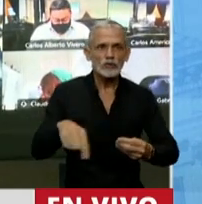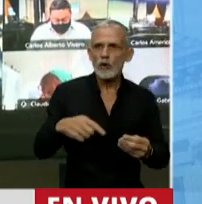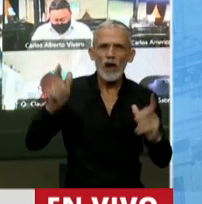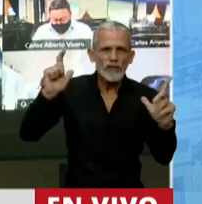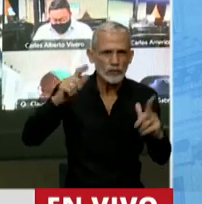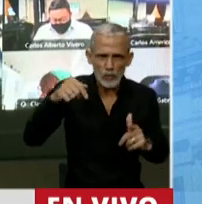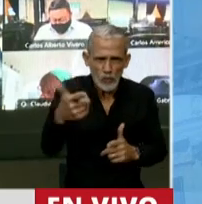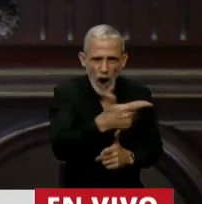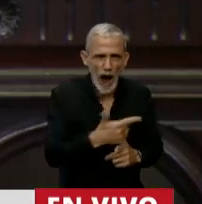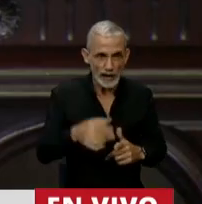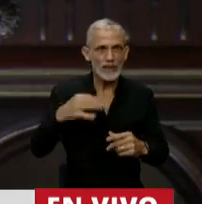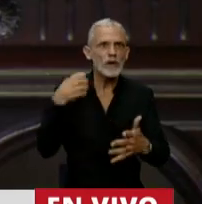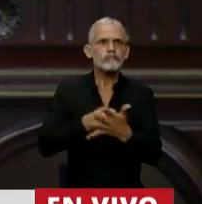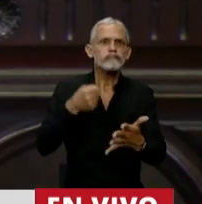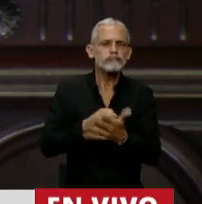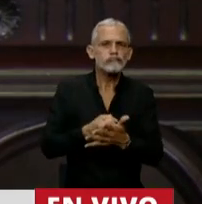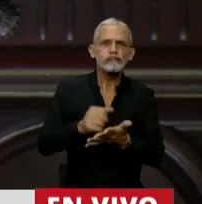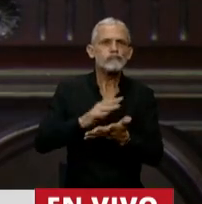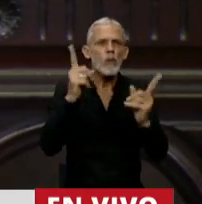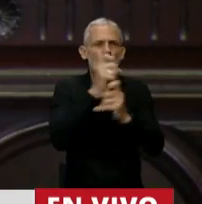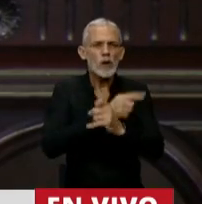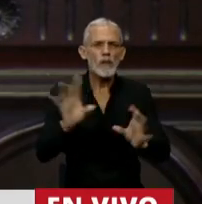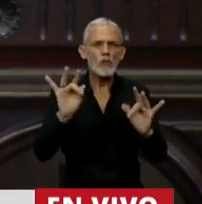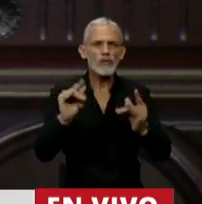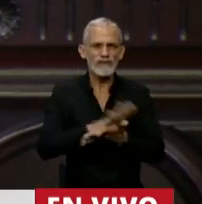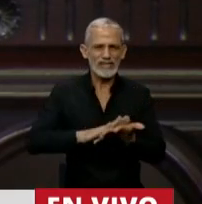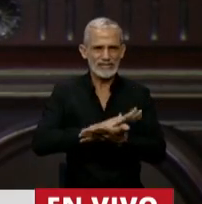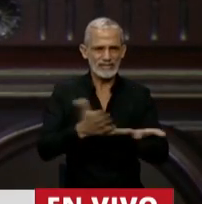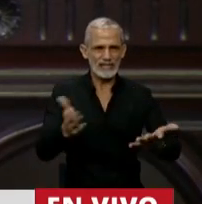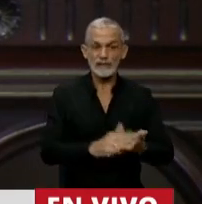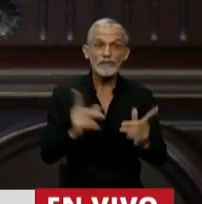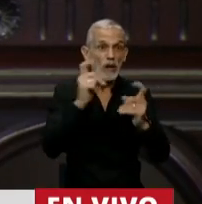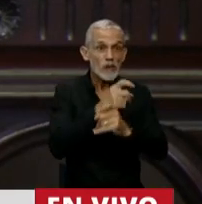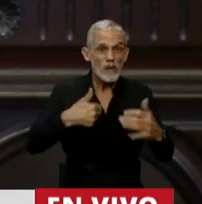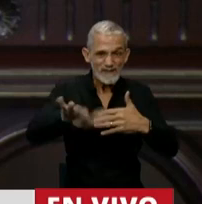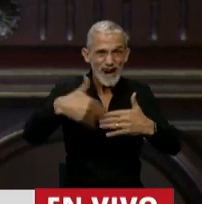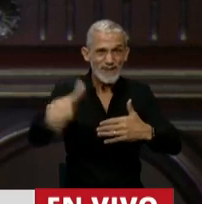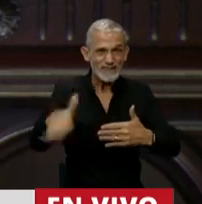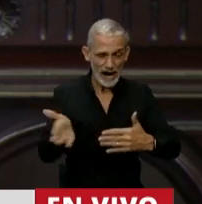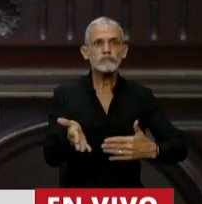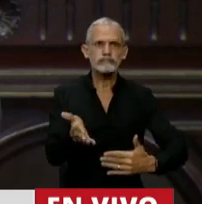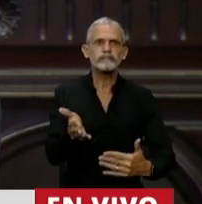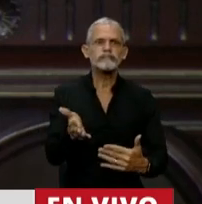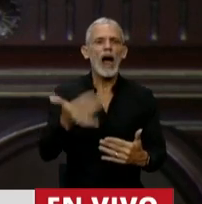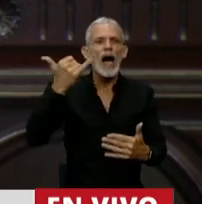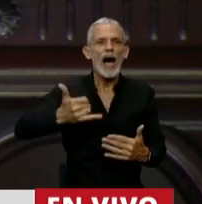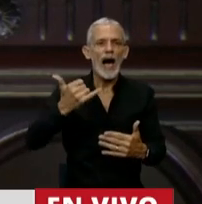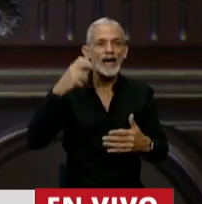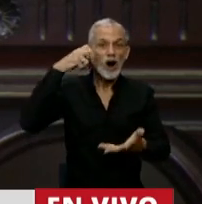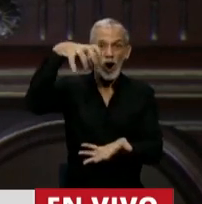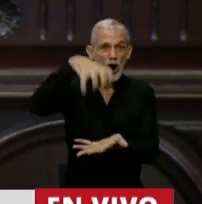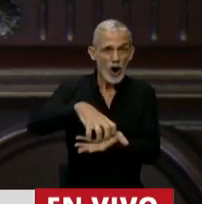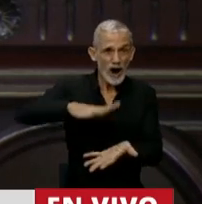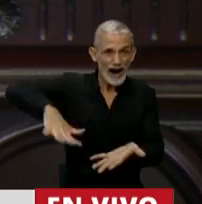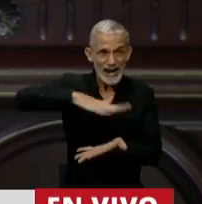tan mal y cuando va a haber que enfrentar problemas muy difíciles. Todos los problemas que vienen pueden tener en el Congreso